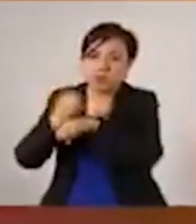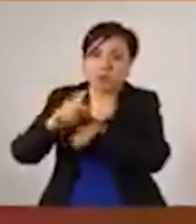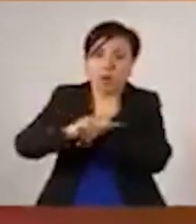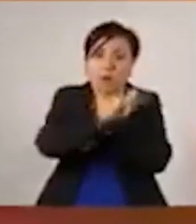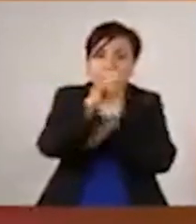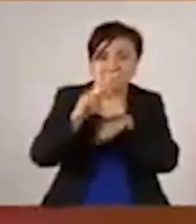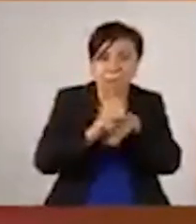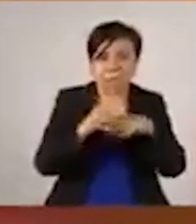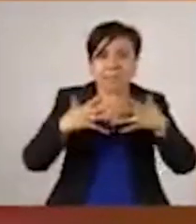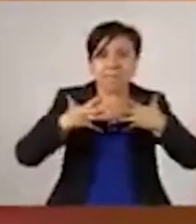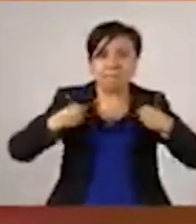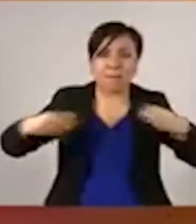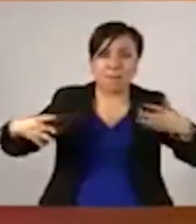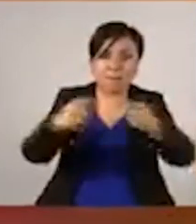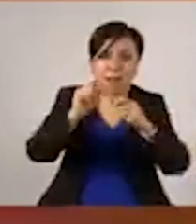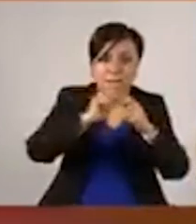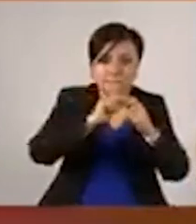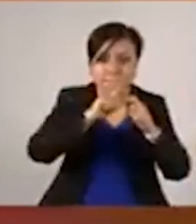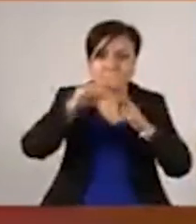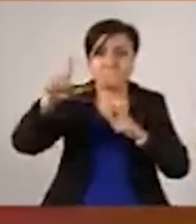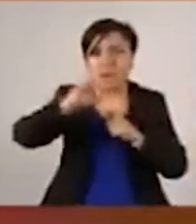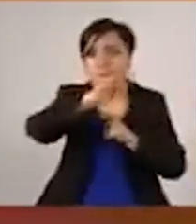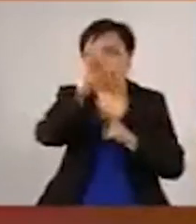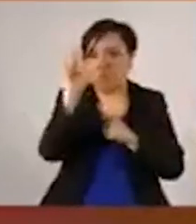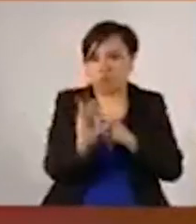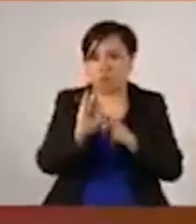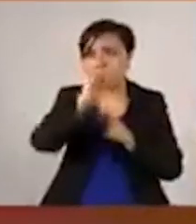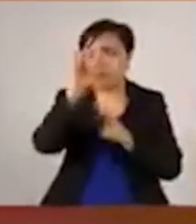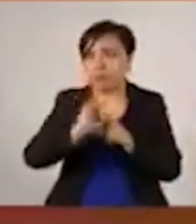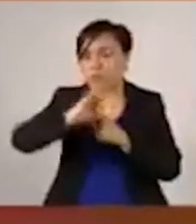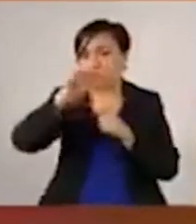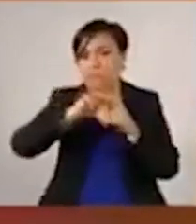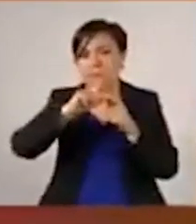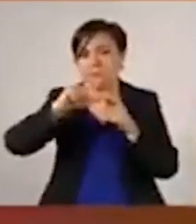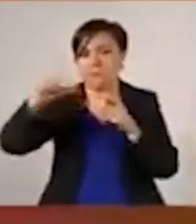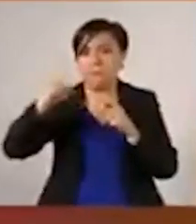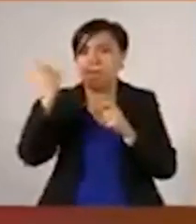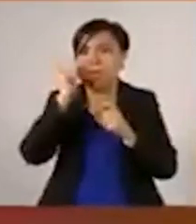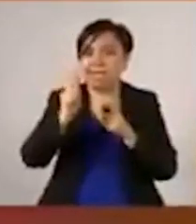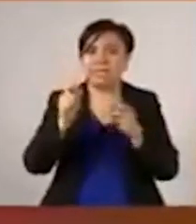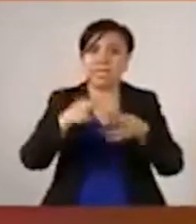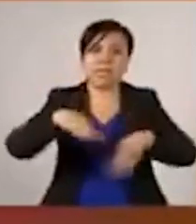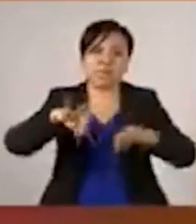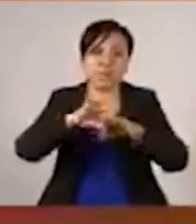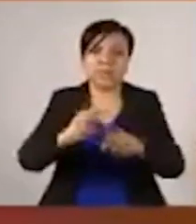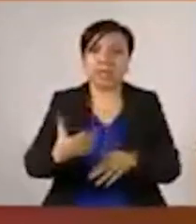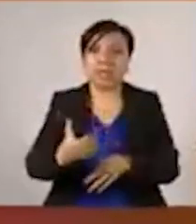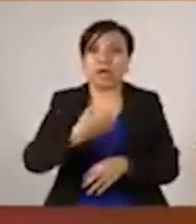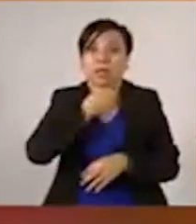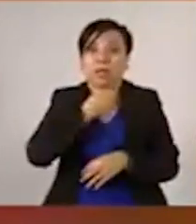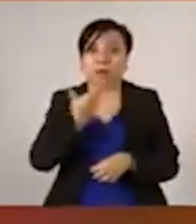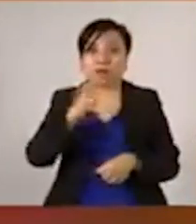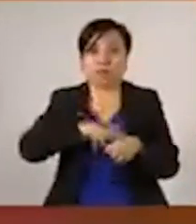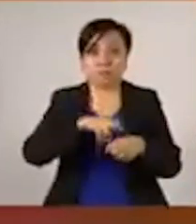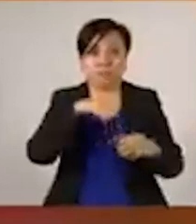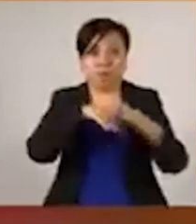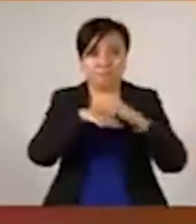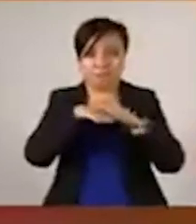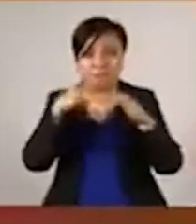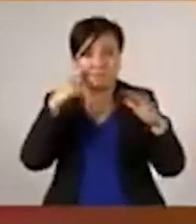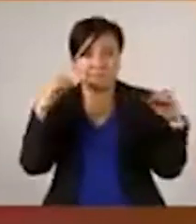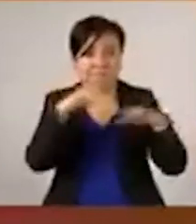crecimiento exponencial. Ahí lo importante es garantizar que no se saturen las unidades de salud. La vigilancia